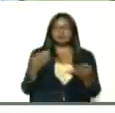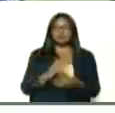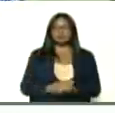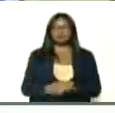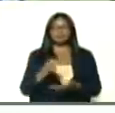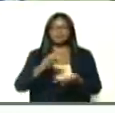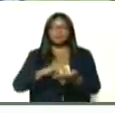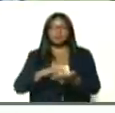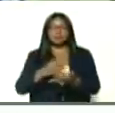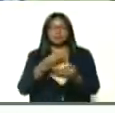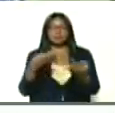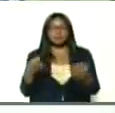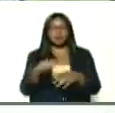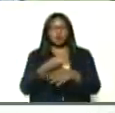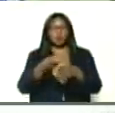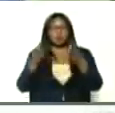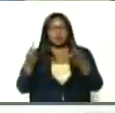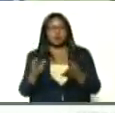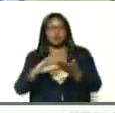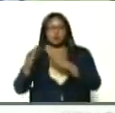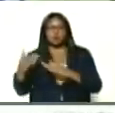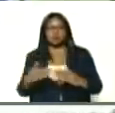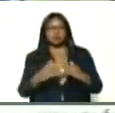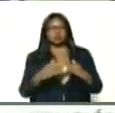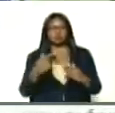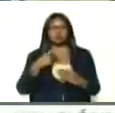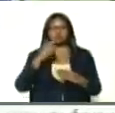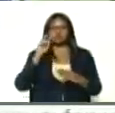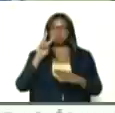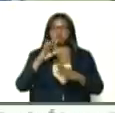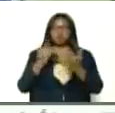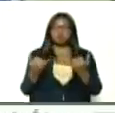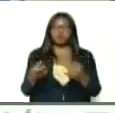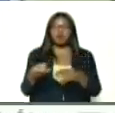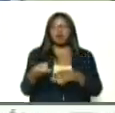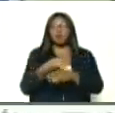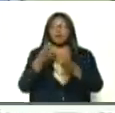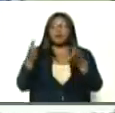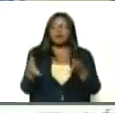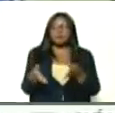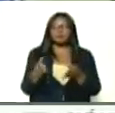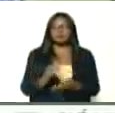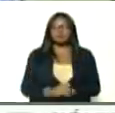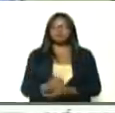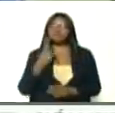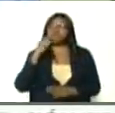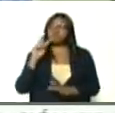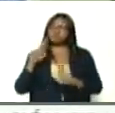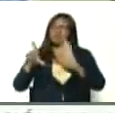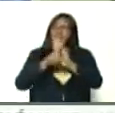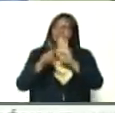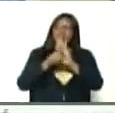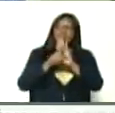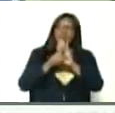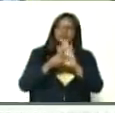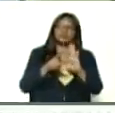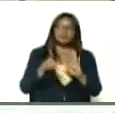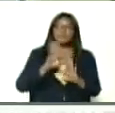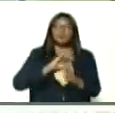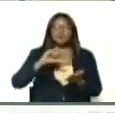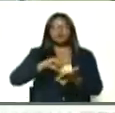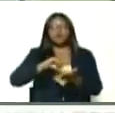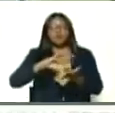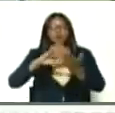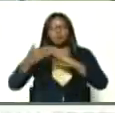Miranda, con los gobiernos comunitarios, bueno, yo estoy viendo, Héctor, en la ley, orgánica, de ciudades